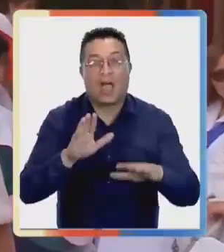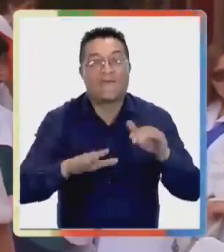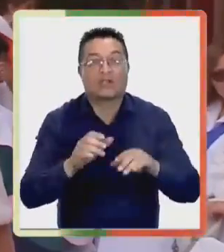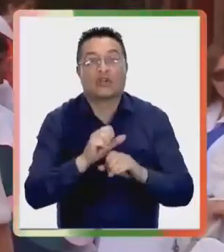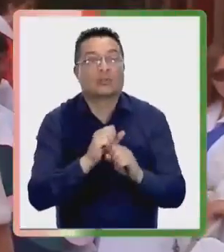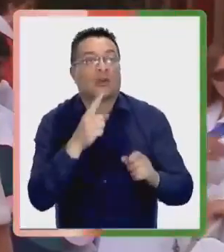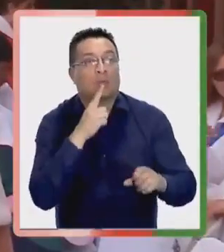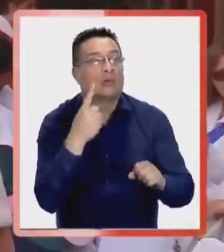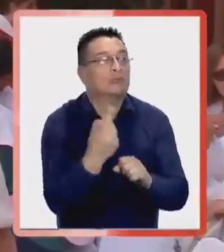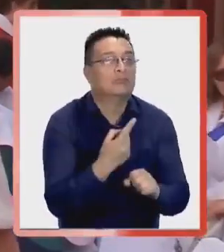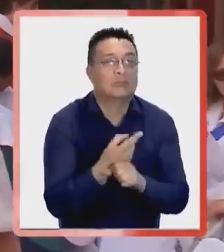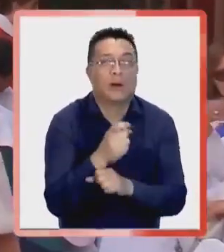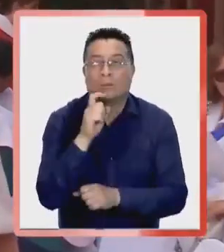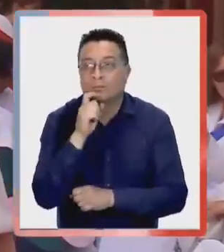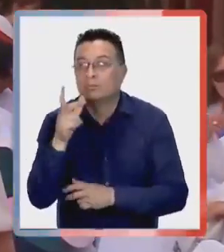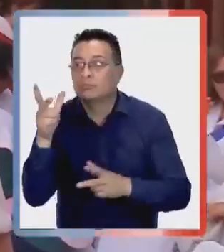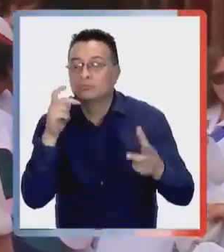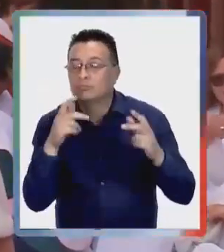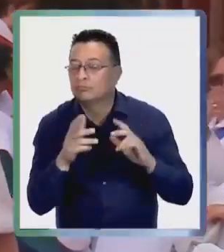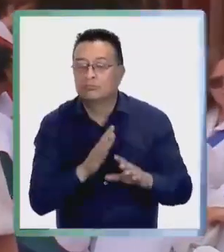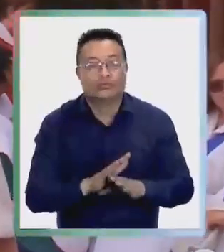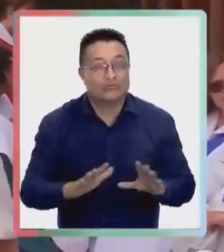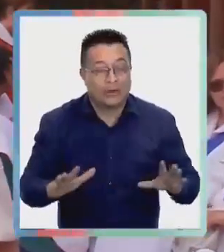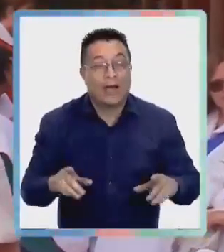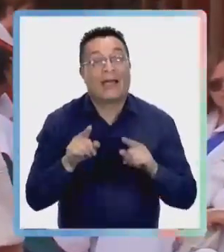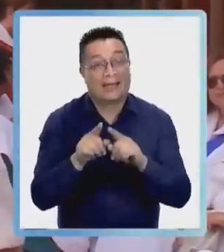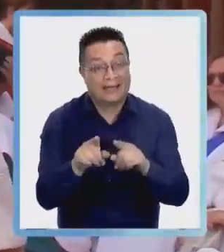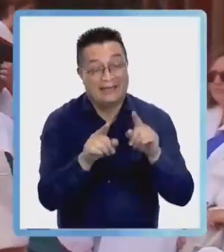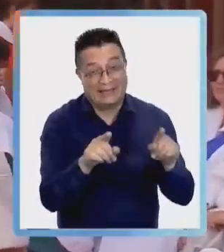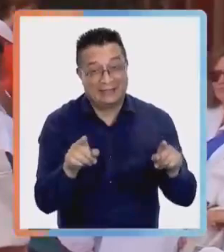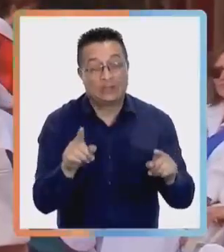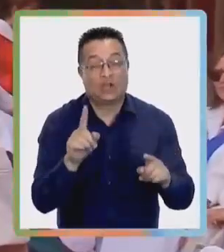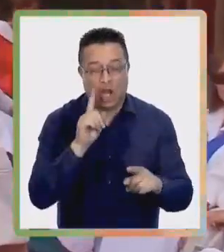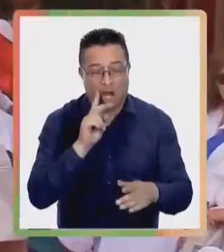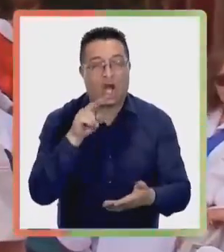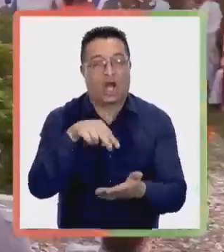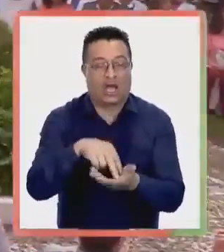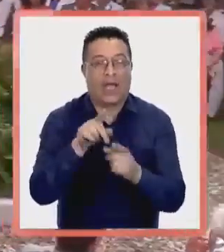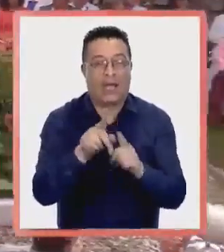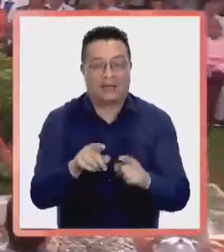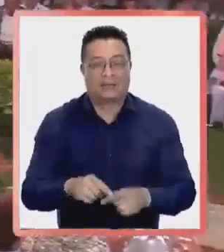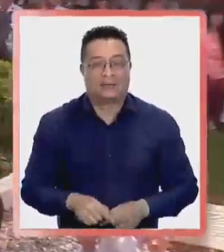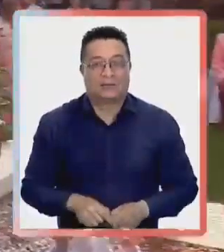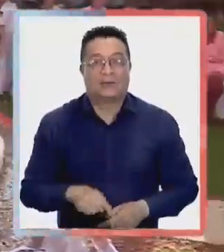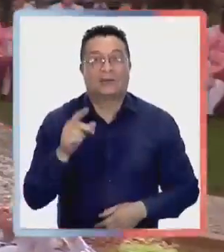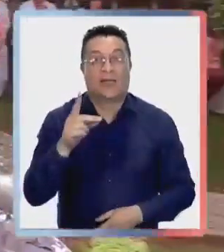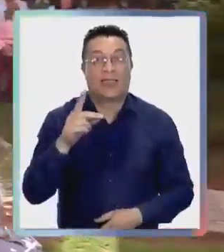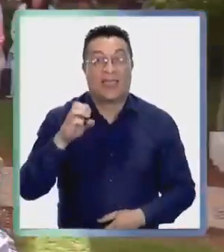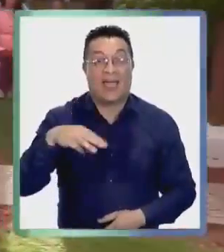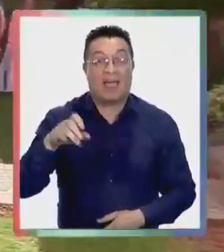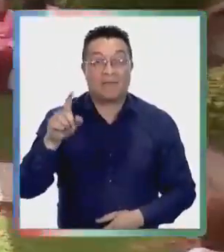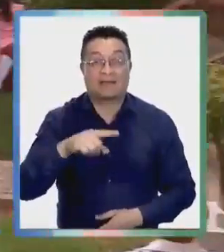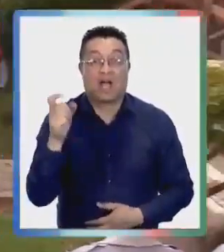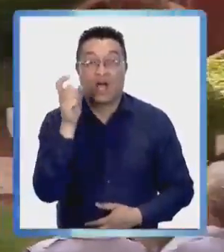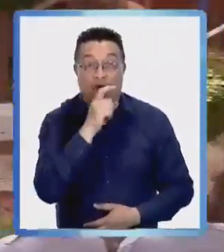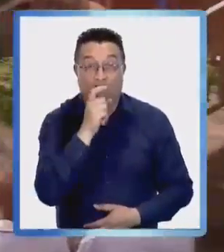tienen con quién hablar, que no tienen quién la escuchen, son ellas quienes están ahí. Las damas de rojo, de lila, de